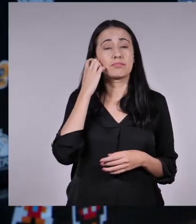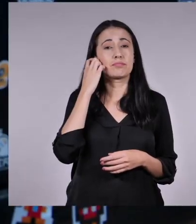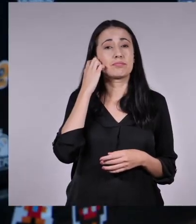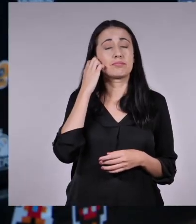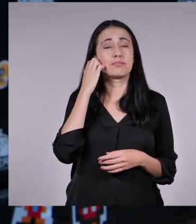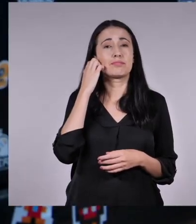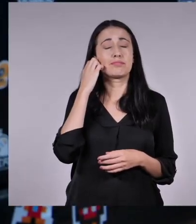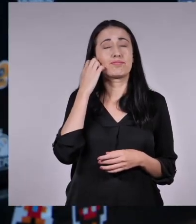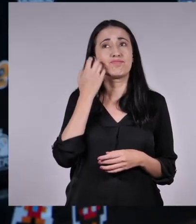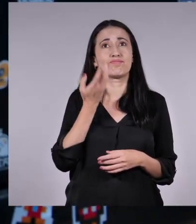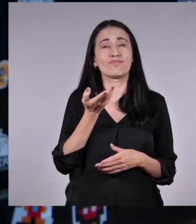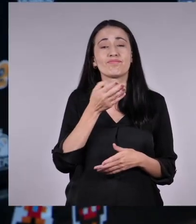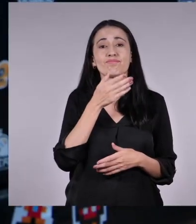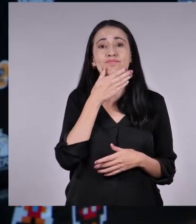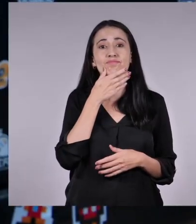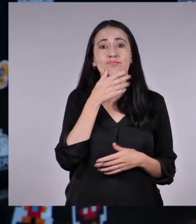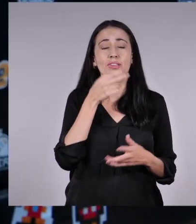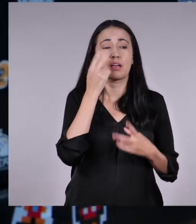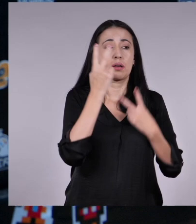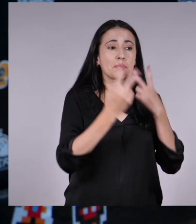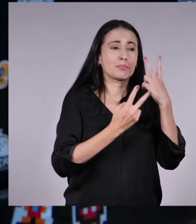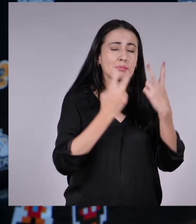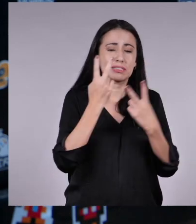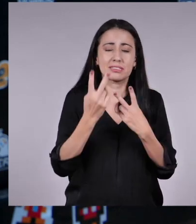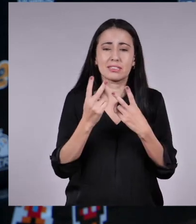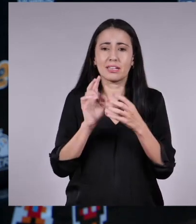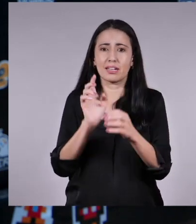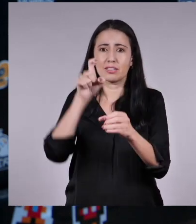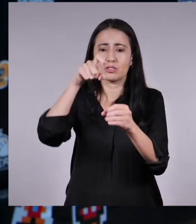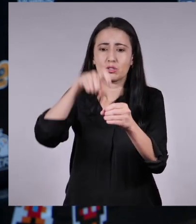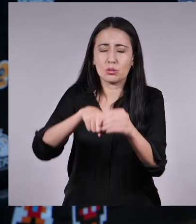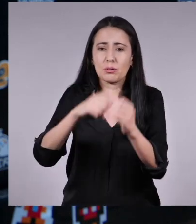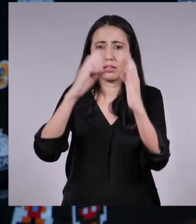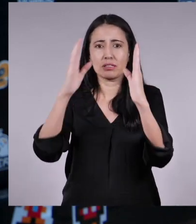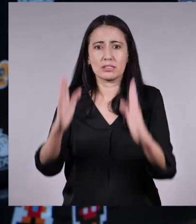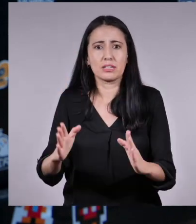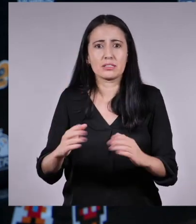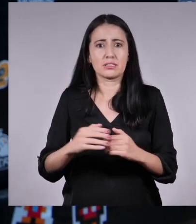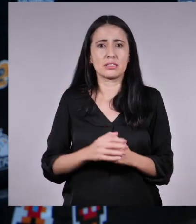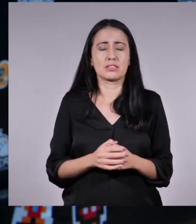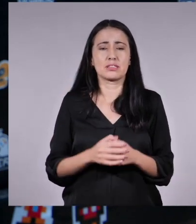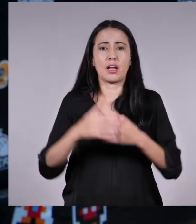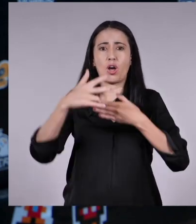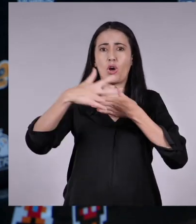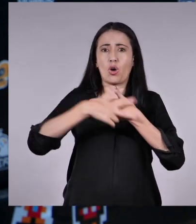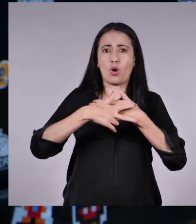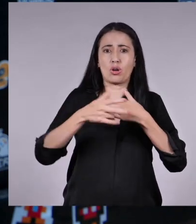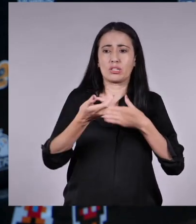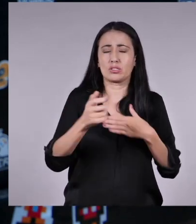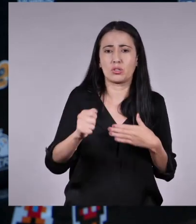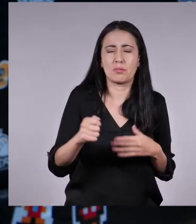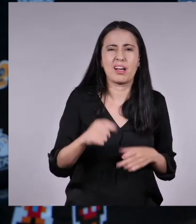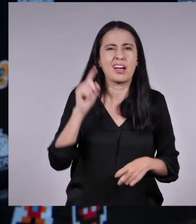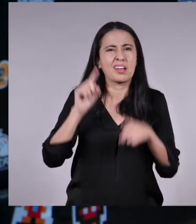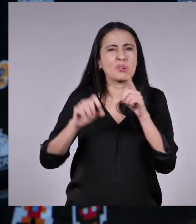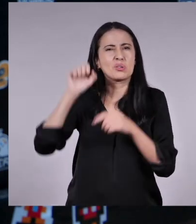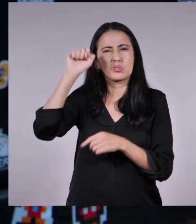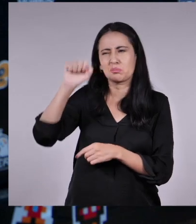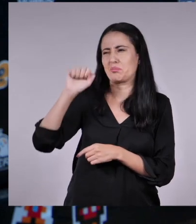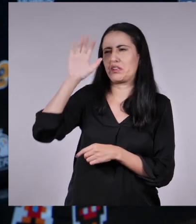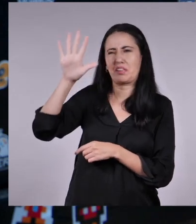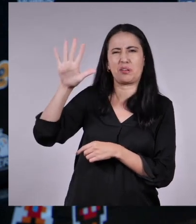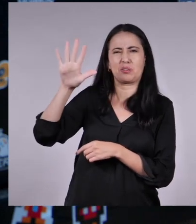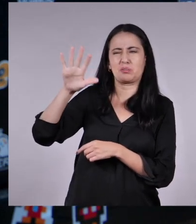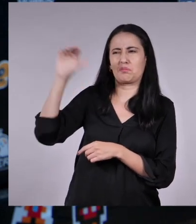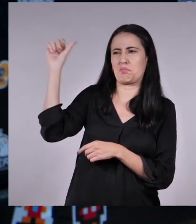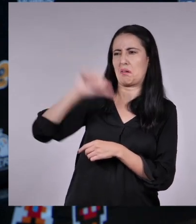De todas formas, sus visitas y sus suscriptores no son tantos como full canales en los que solo suben tonterías. Y lo que